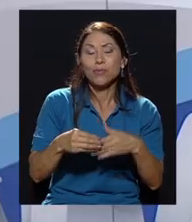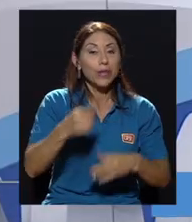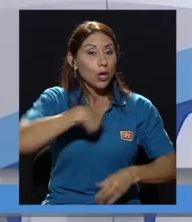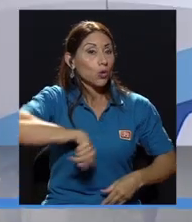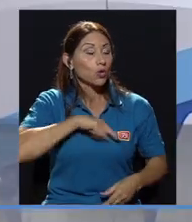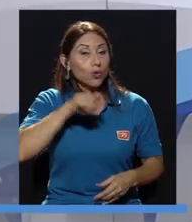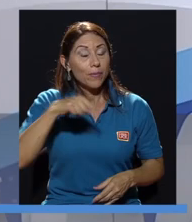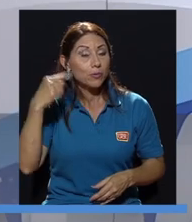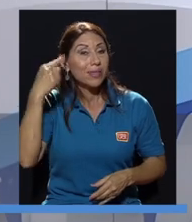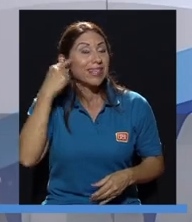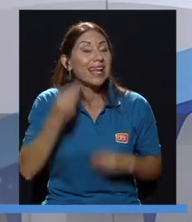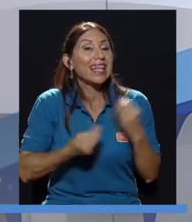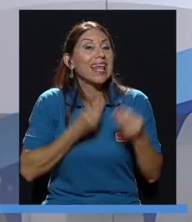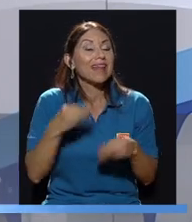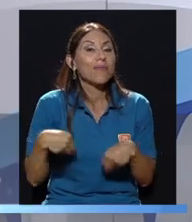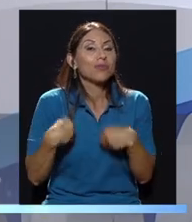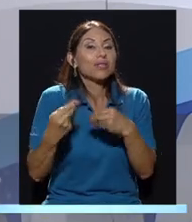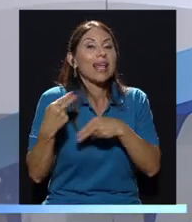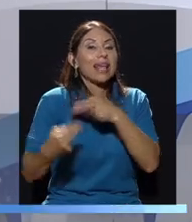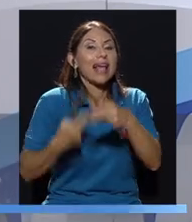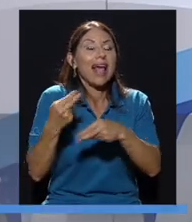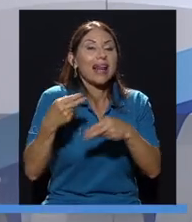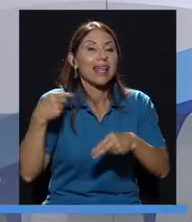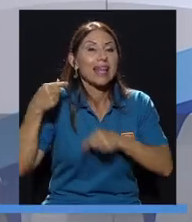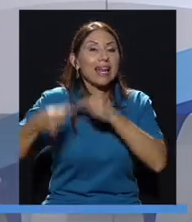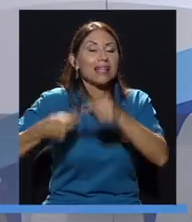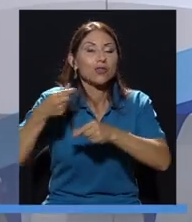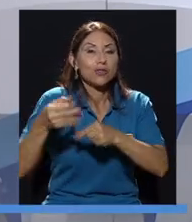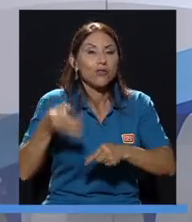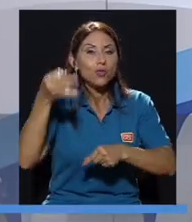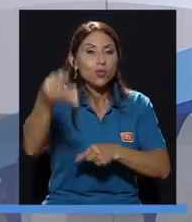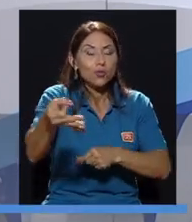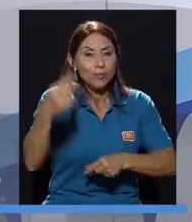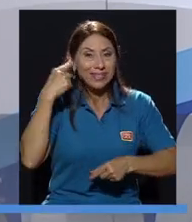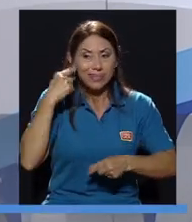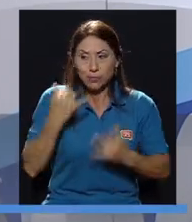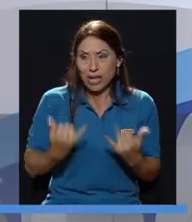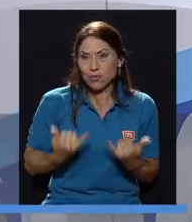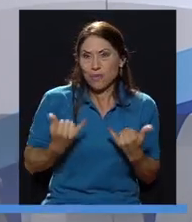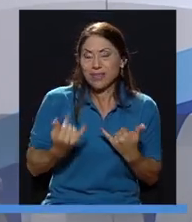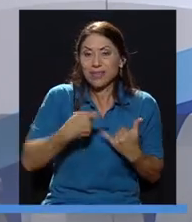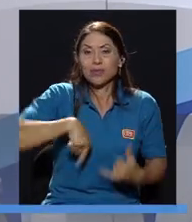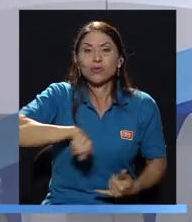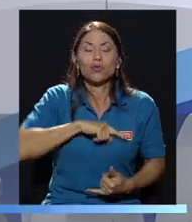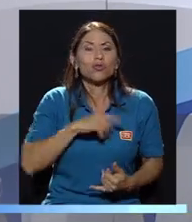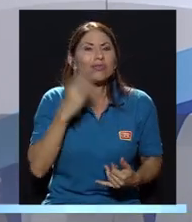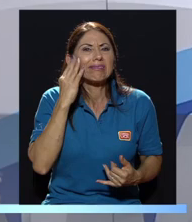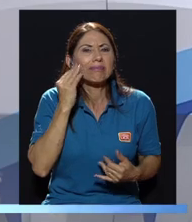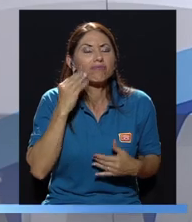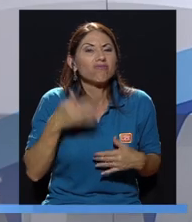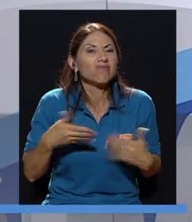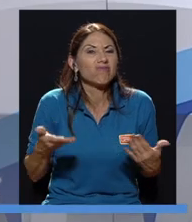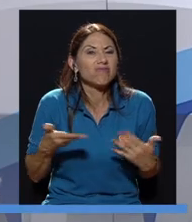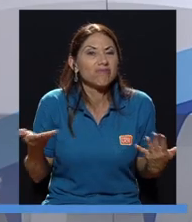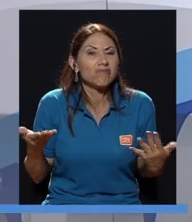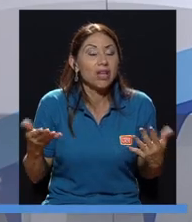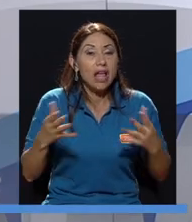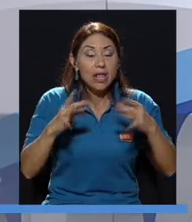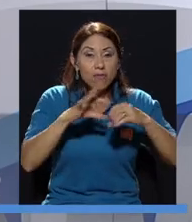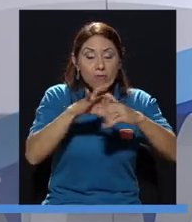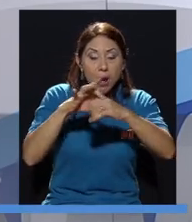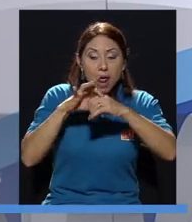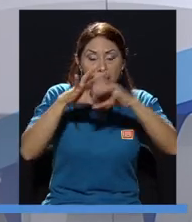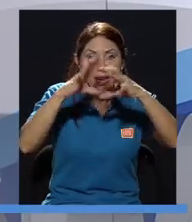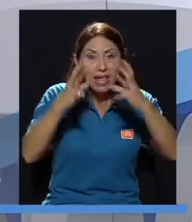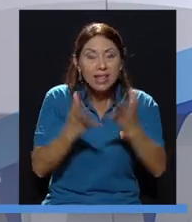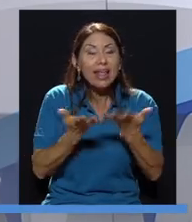pensemos en lo que le dejamos a las generaciones futuras, que pensemos en lo que nosotros estamos viviendo actualmente, que pensemos que realmente el planeta